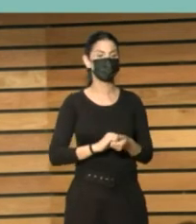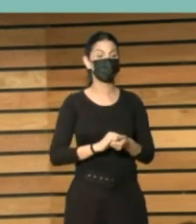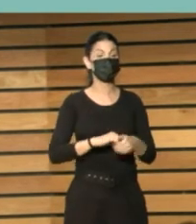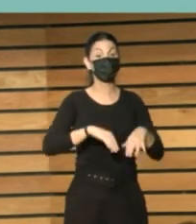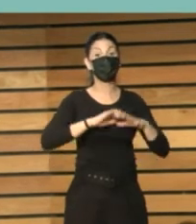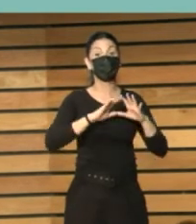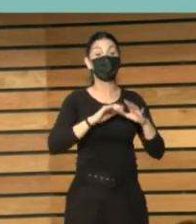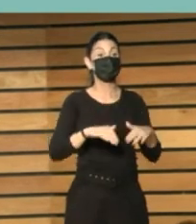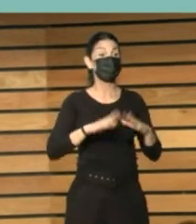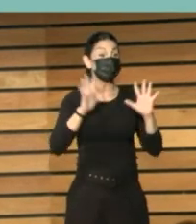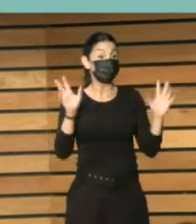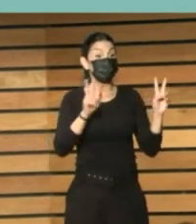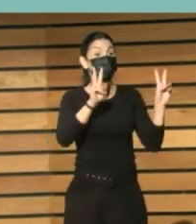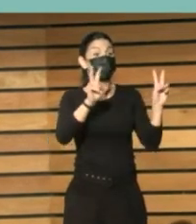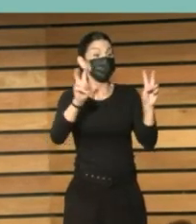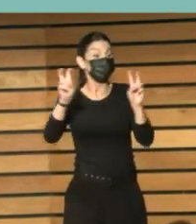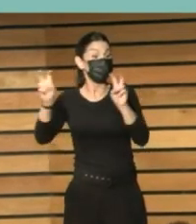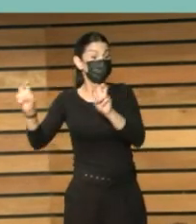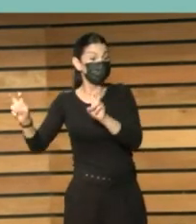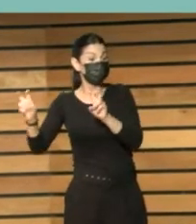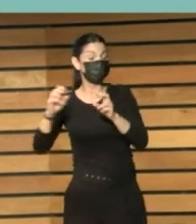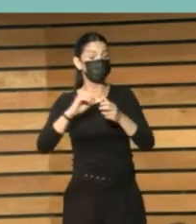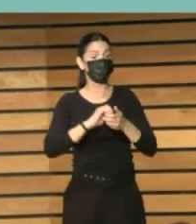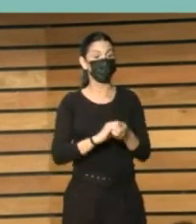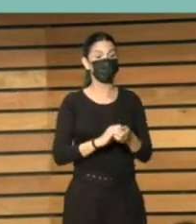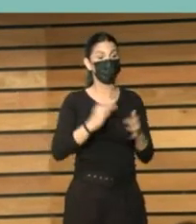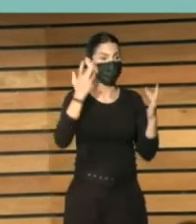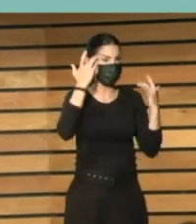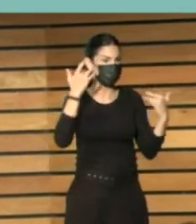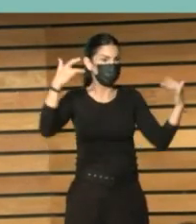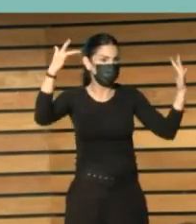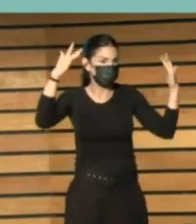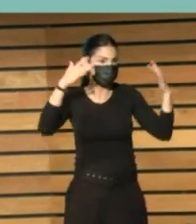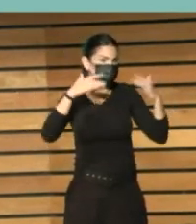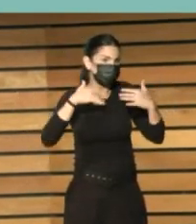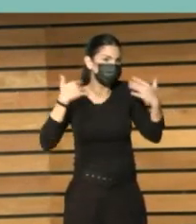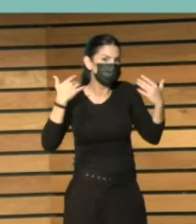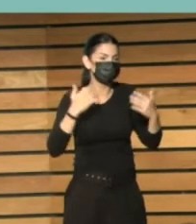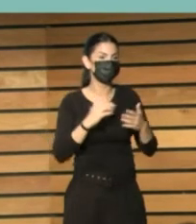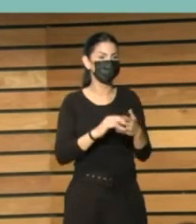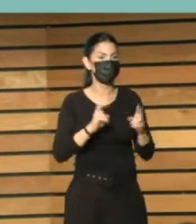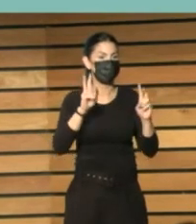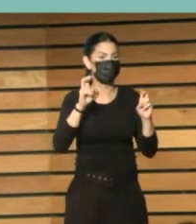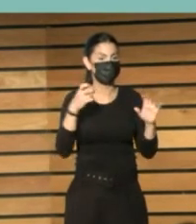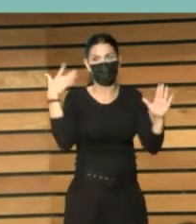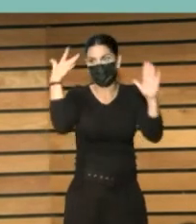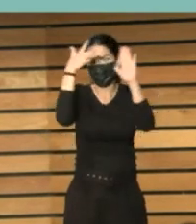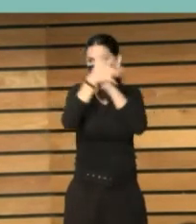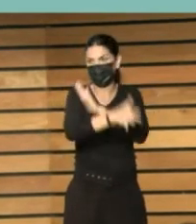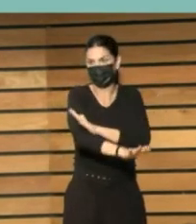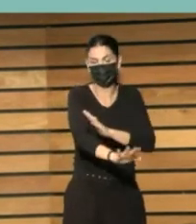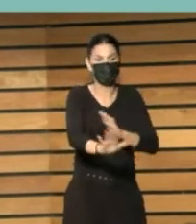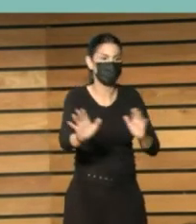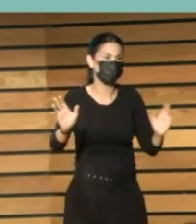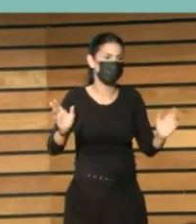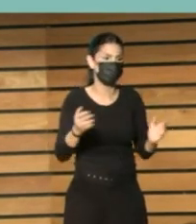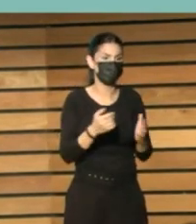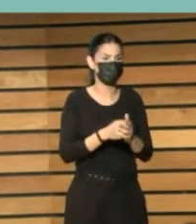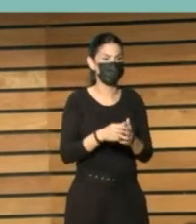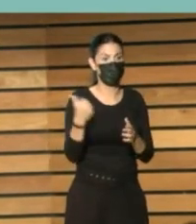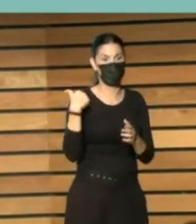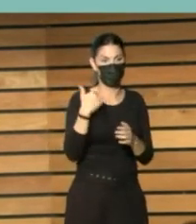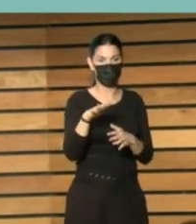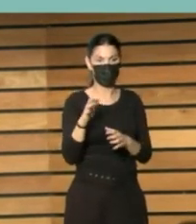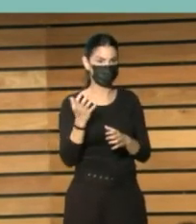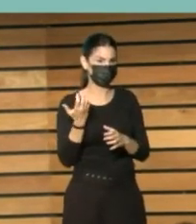Entonces, en esta temática, bueno, podríamos, como os imagináis, descender hasta el infinito, pero vais ustedes vosotros. Porque Antonio no lo ha dicho en broma, ¿eh?